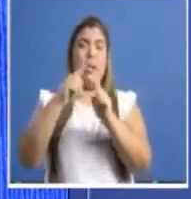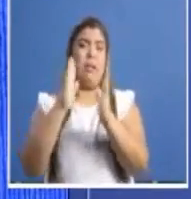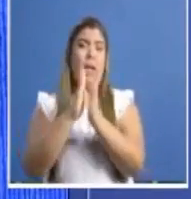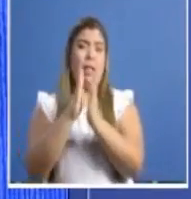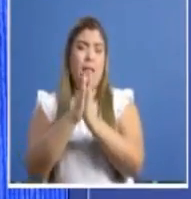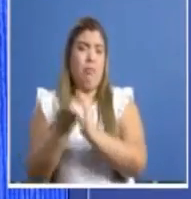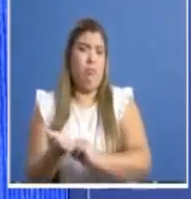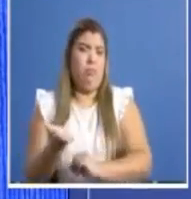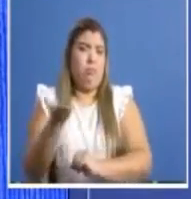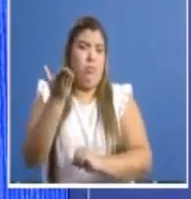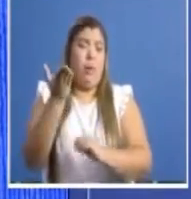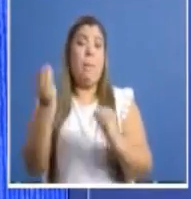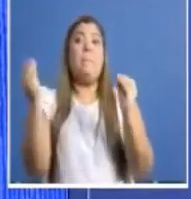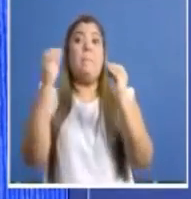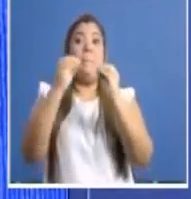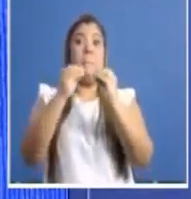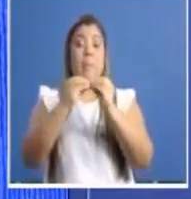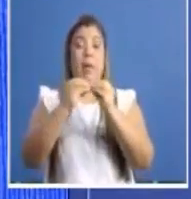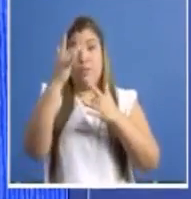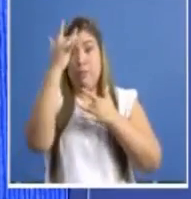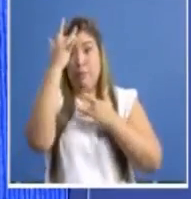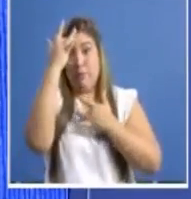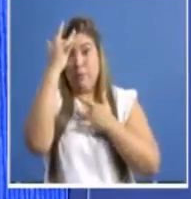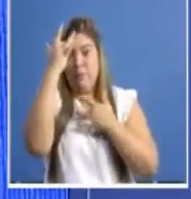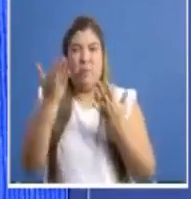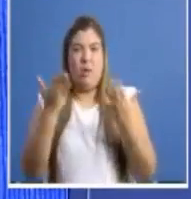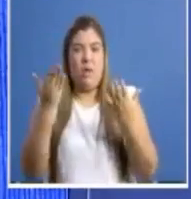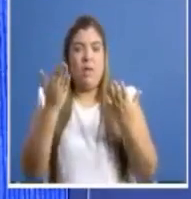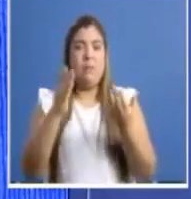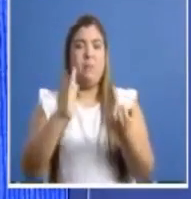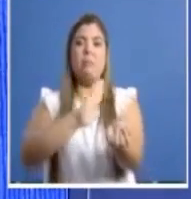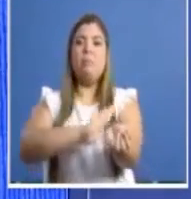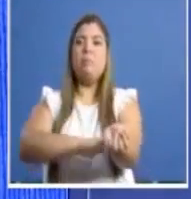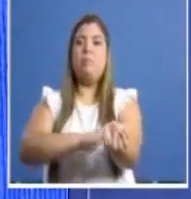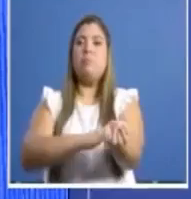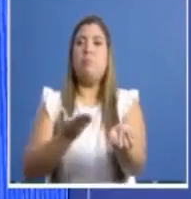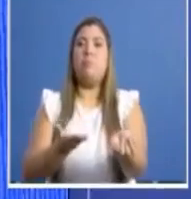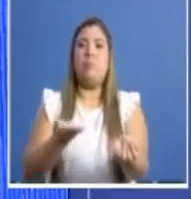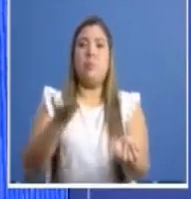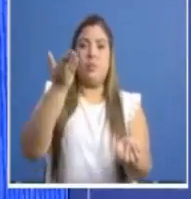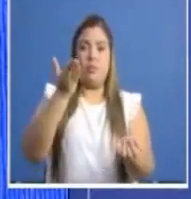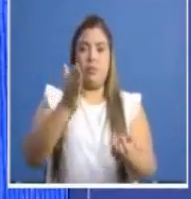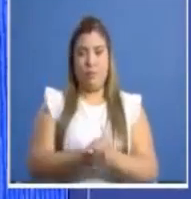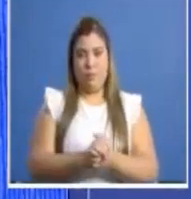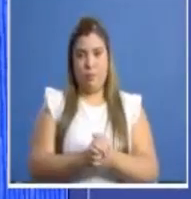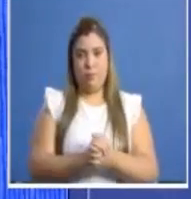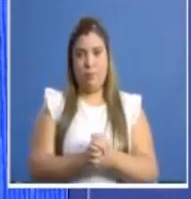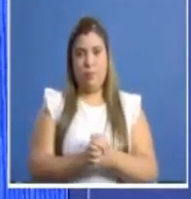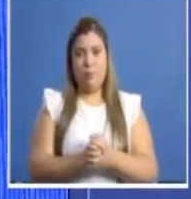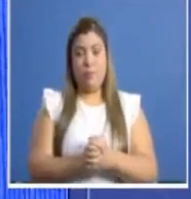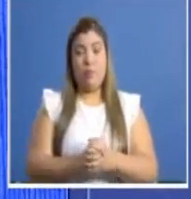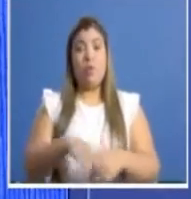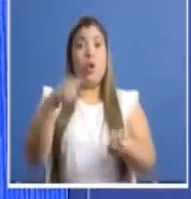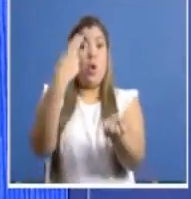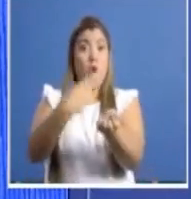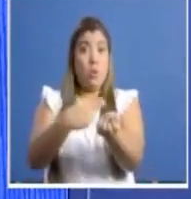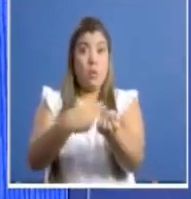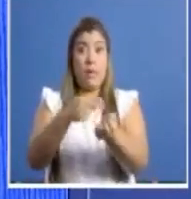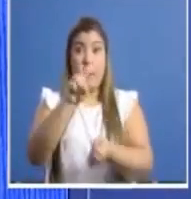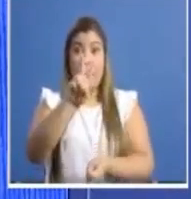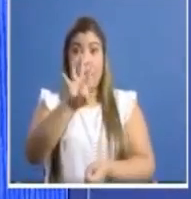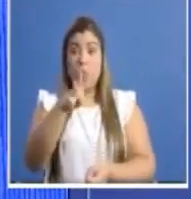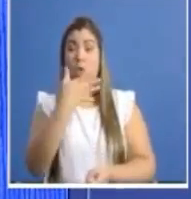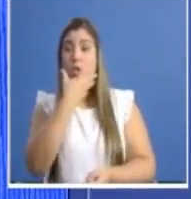hipertensión arterial. En el Irma de Lourdes Sanetatos también se dieron 3 defunciones,